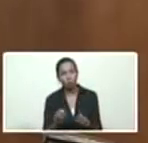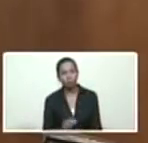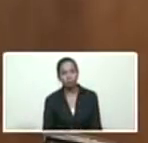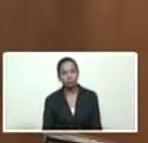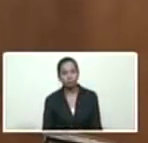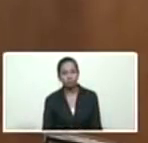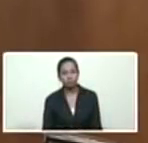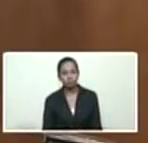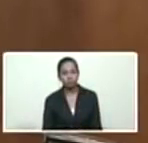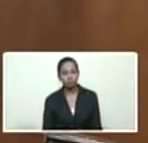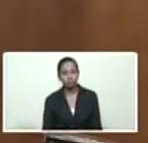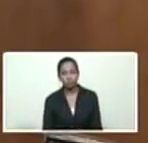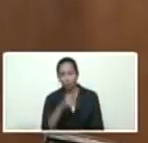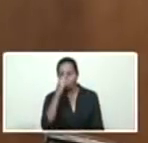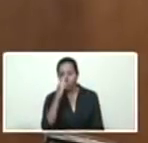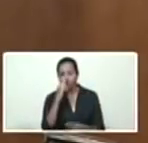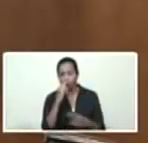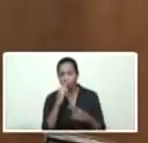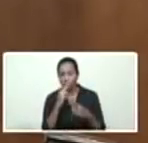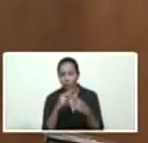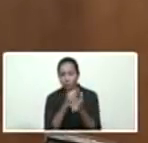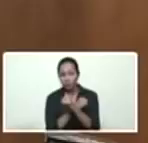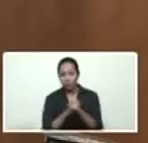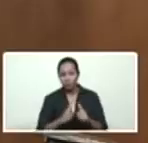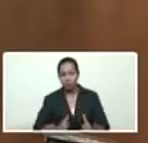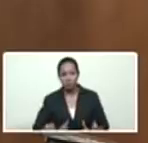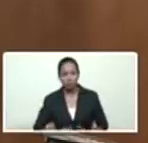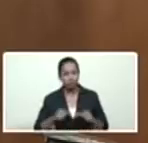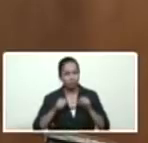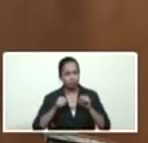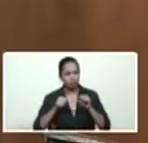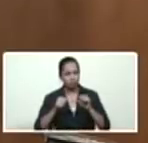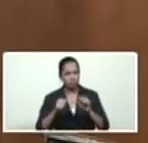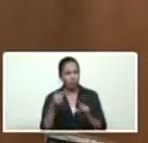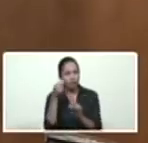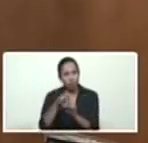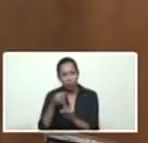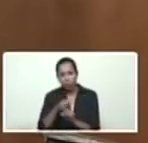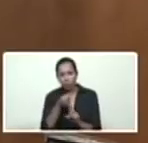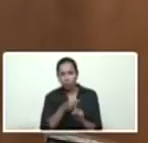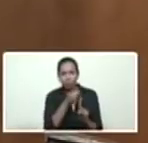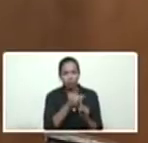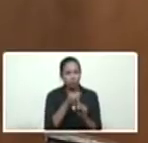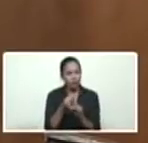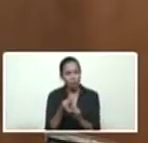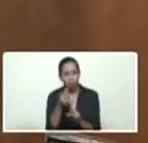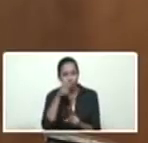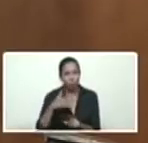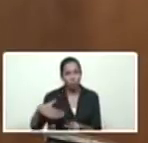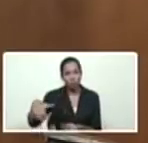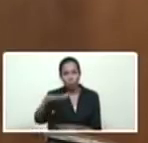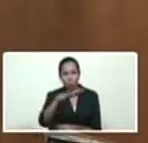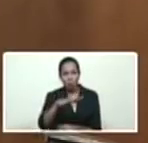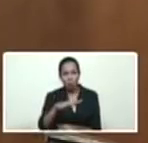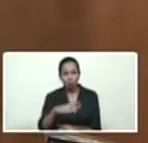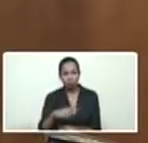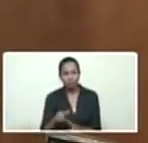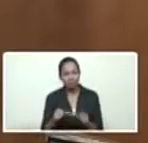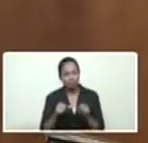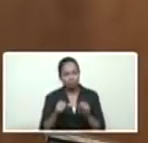llena de moral, y dispuesta a seguir batallando por nuestro pueblo. Fuerza Armada Nacional Bolivariana, animando